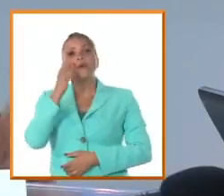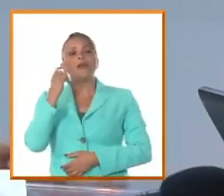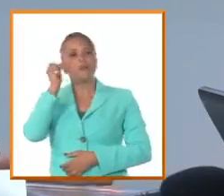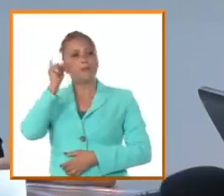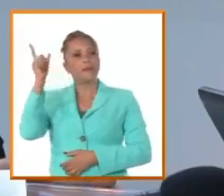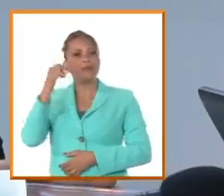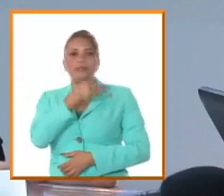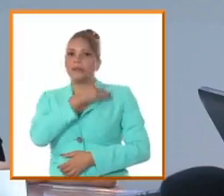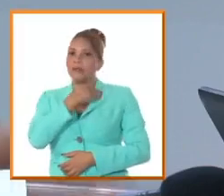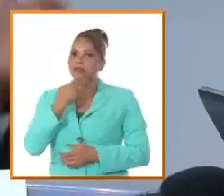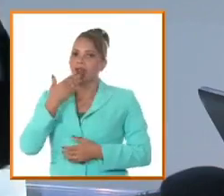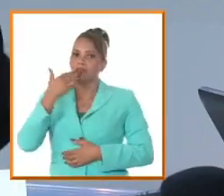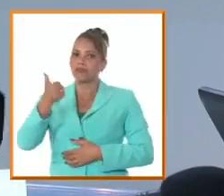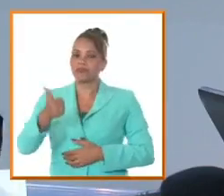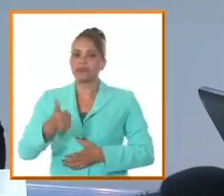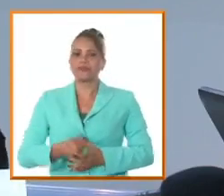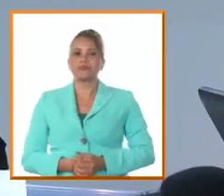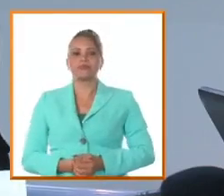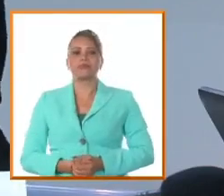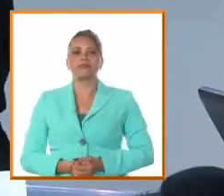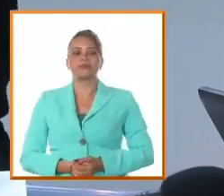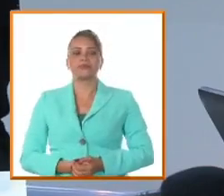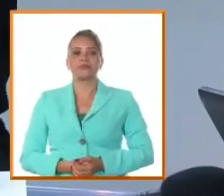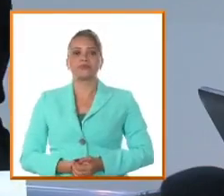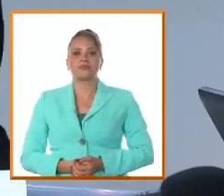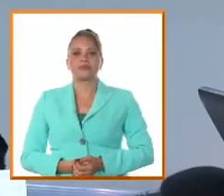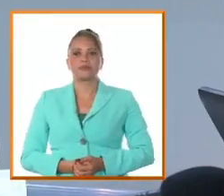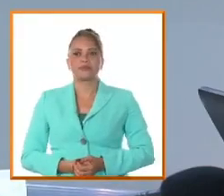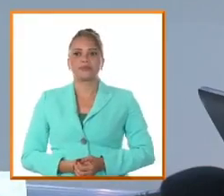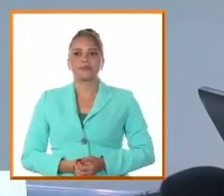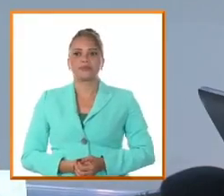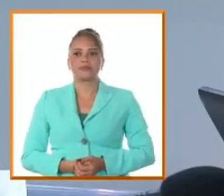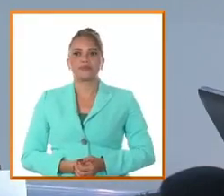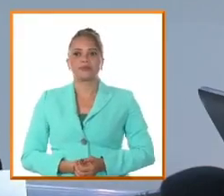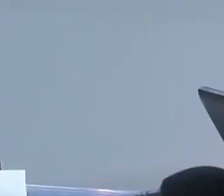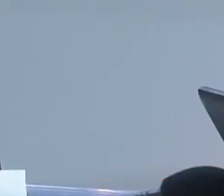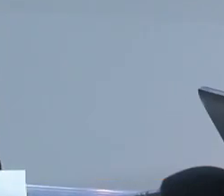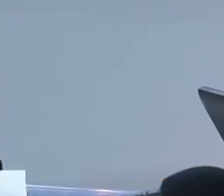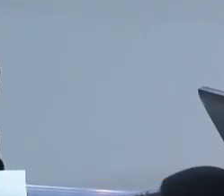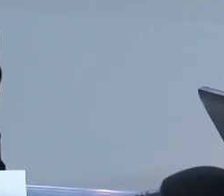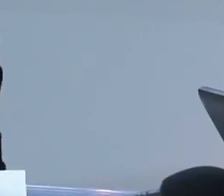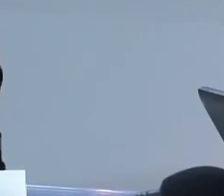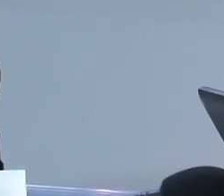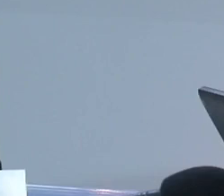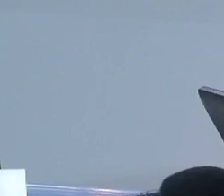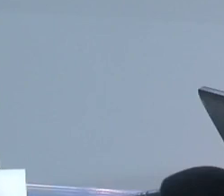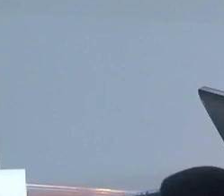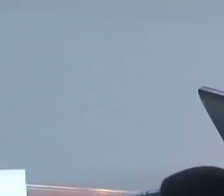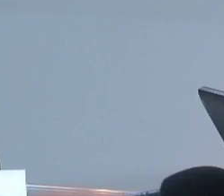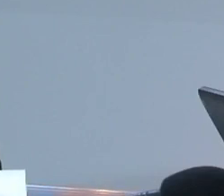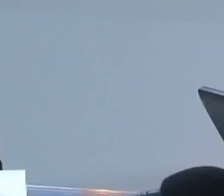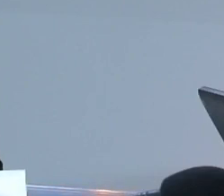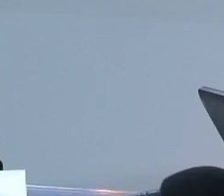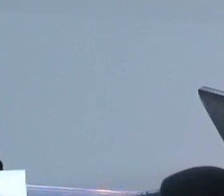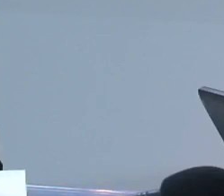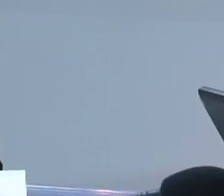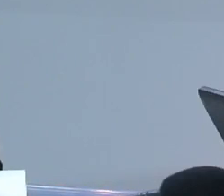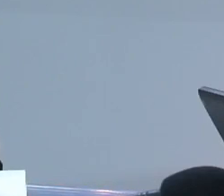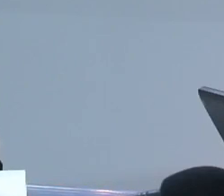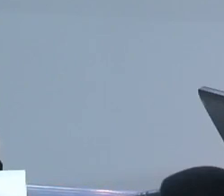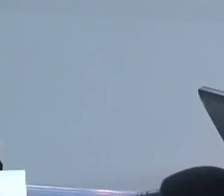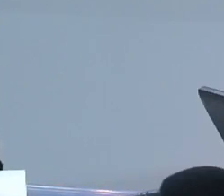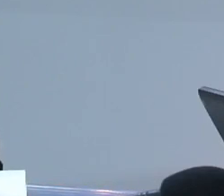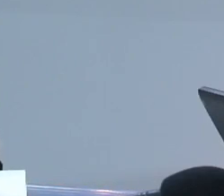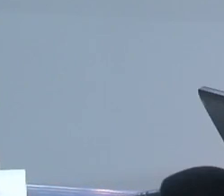experiencia militar tremenda y así se podían mencionar otros ¿qué ocurre? que Aramontes se convierte en un